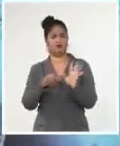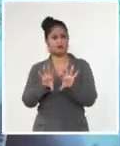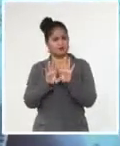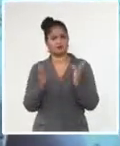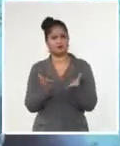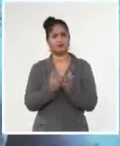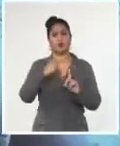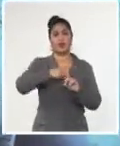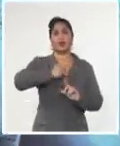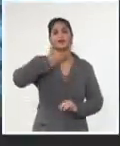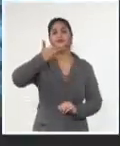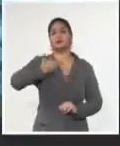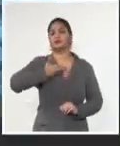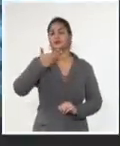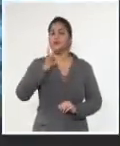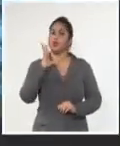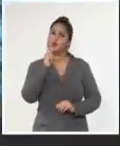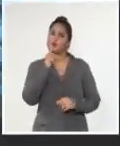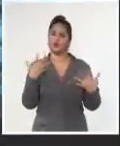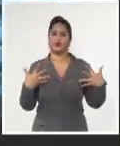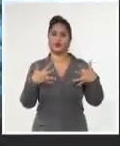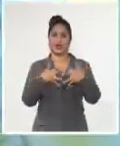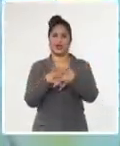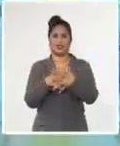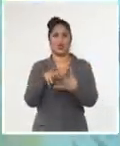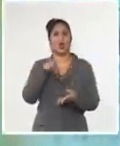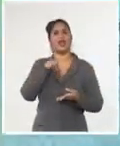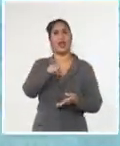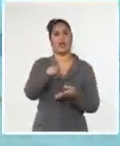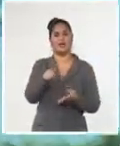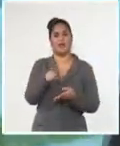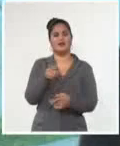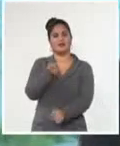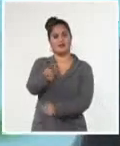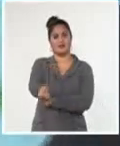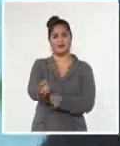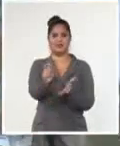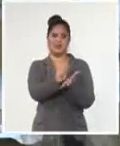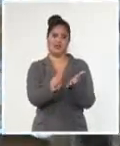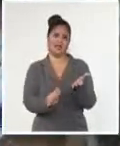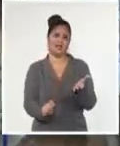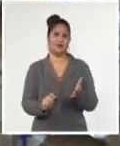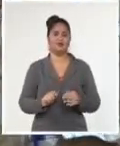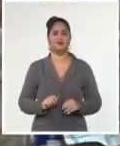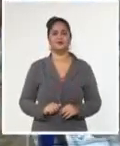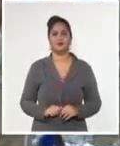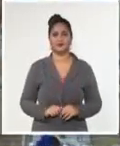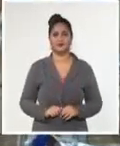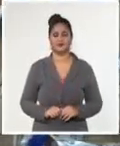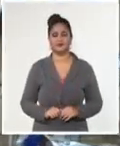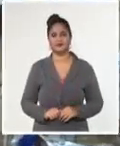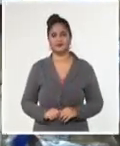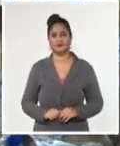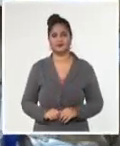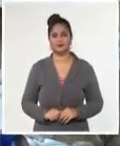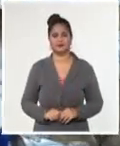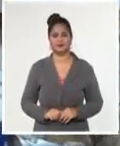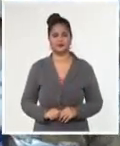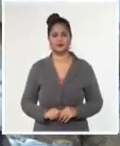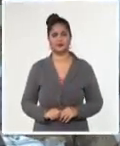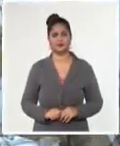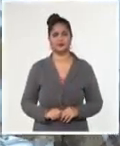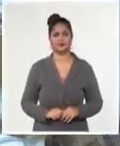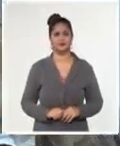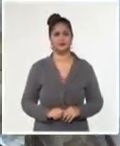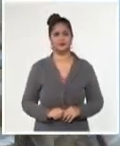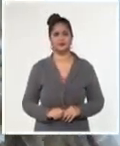testimonios que aún conmueven y sobre todo preservan un importante legado. Fidel nos llama porque